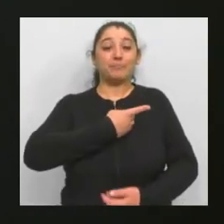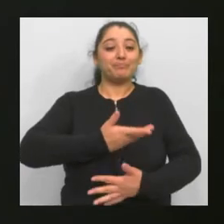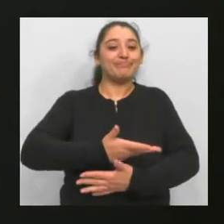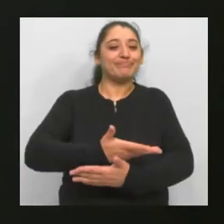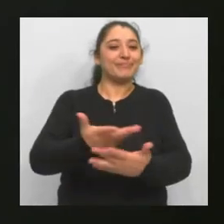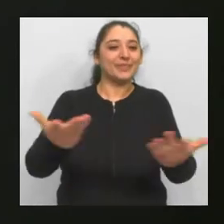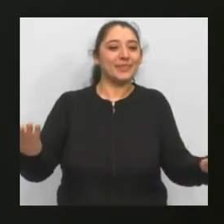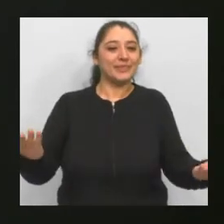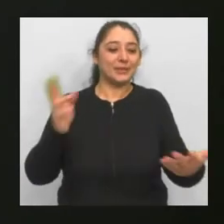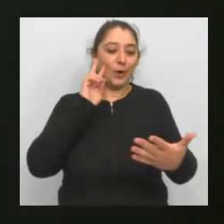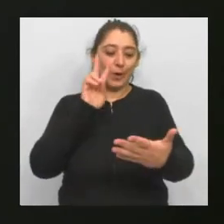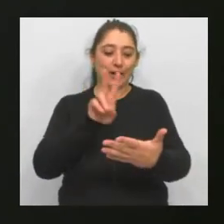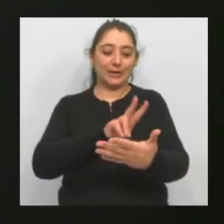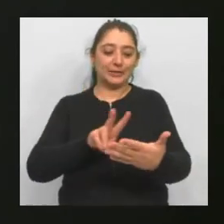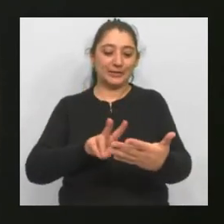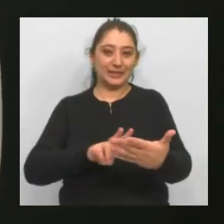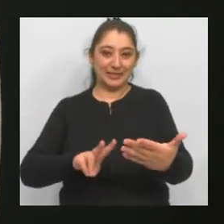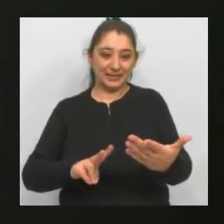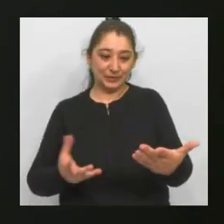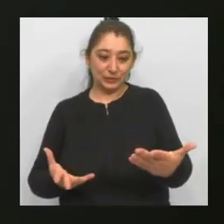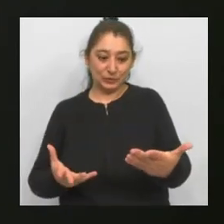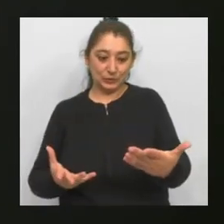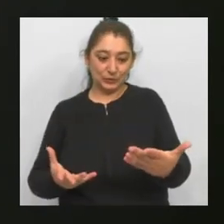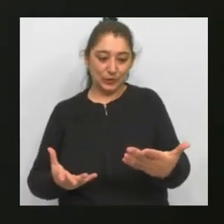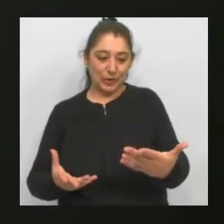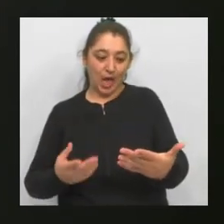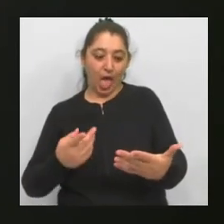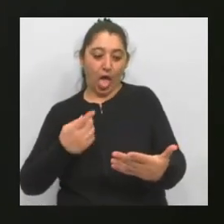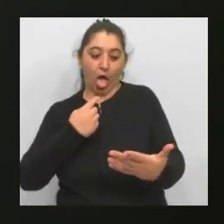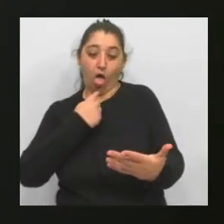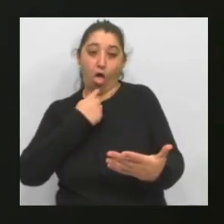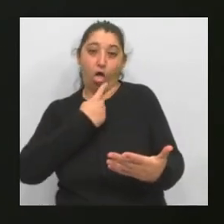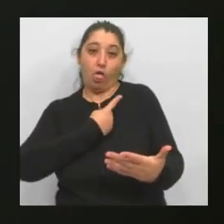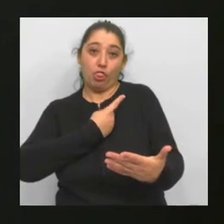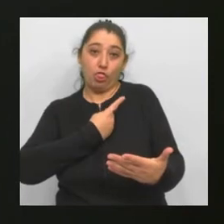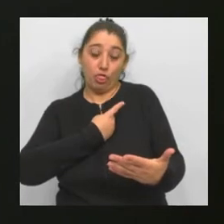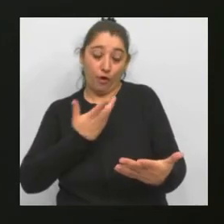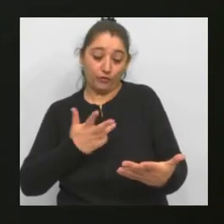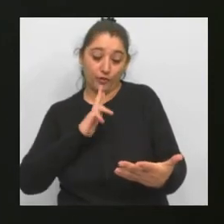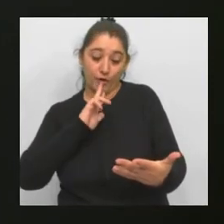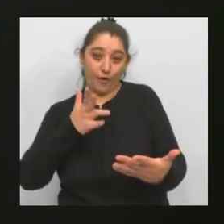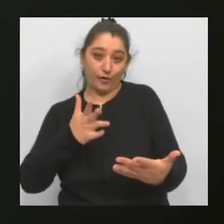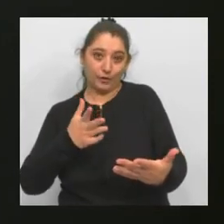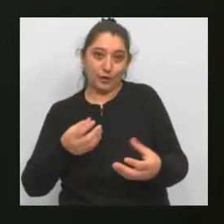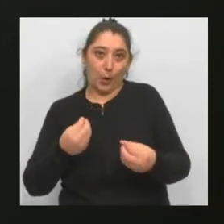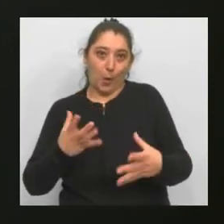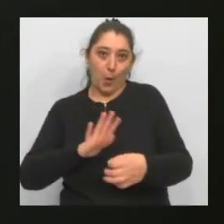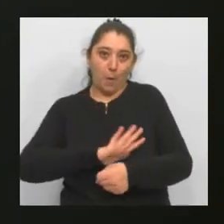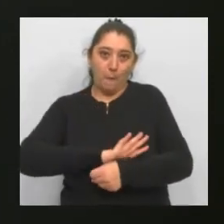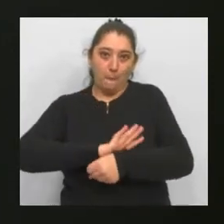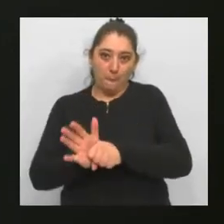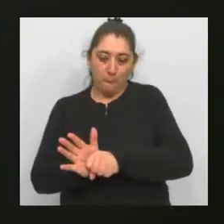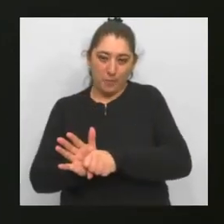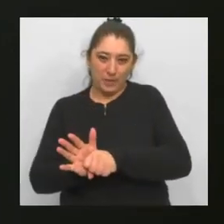que estén vinculados a la pandemia. O sea, por ejemplo, La Peste, lo que yo no haría. Pero, claro,